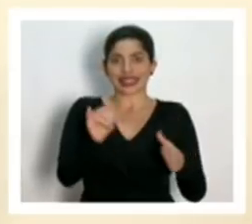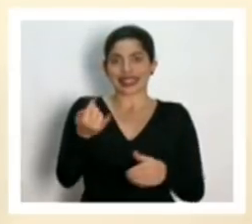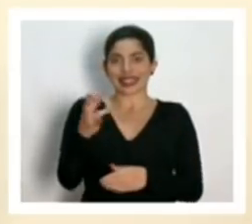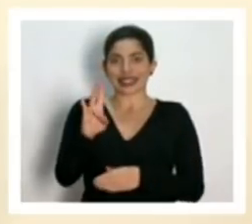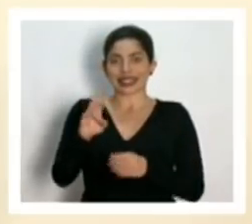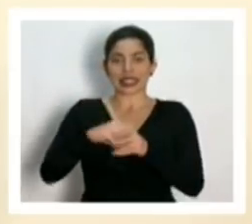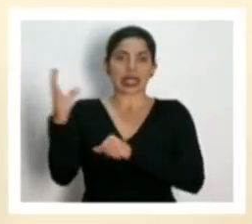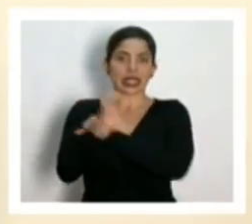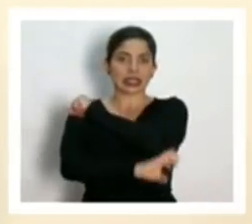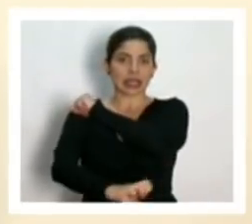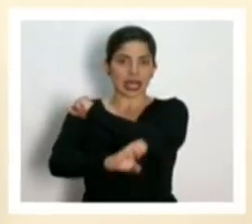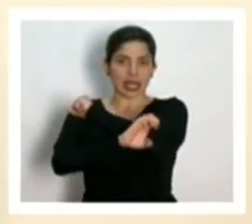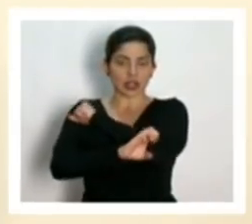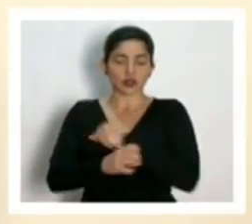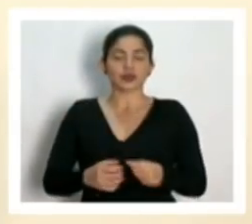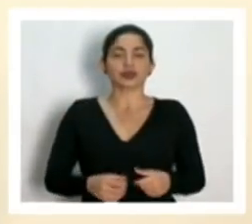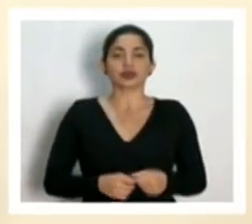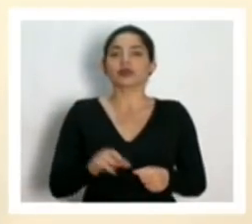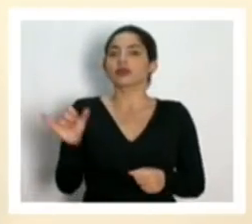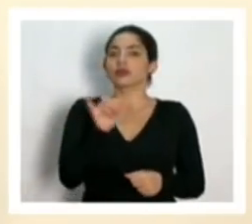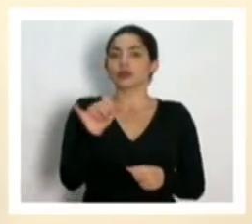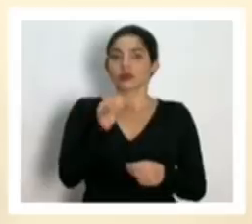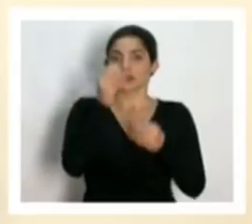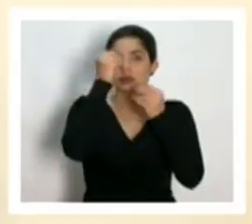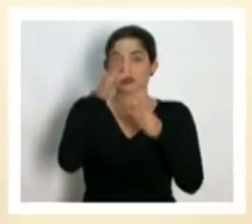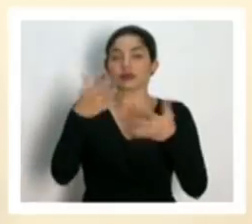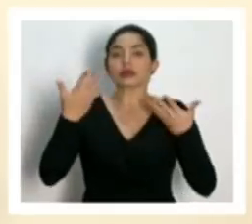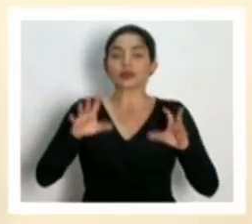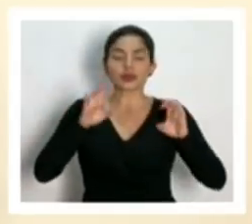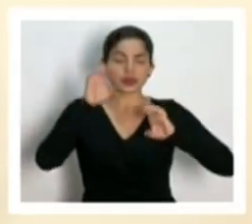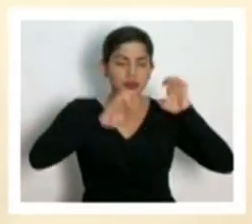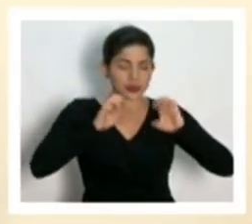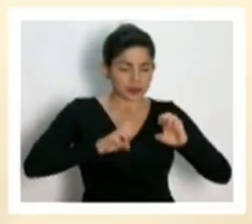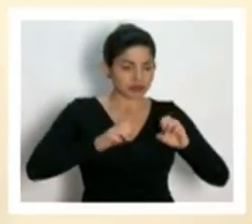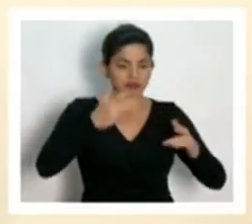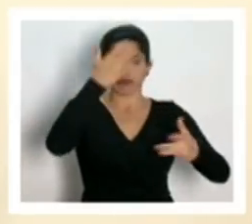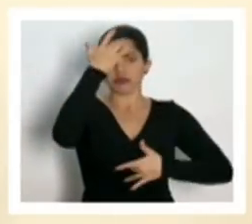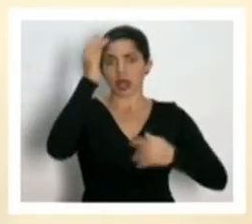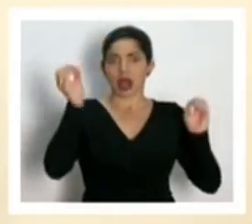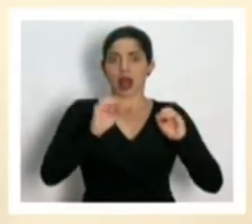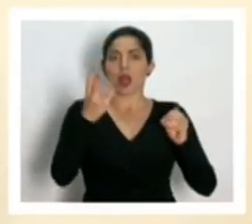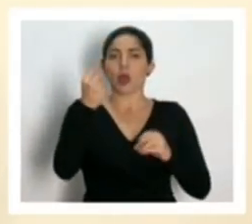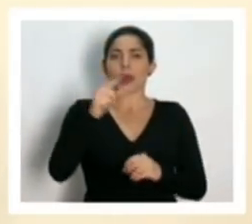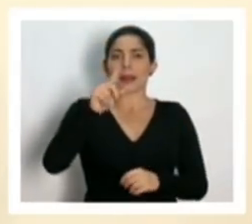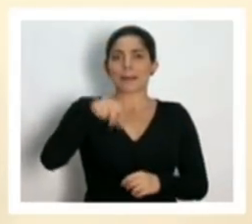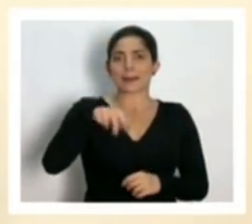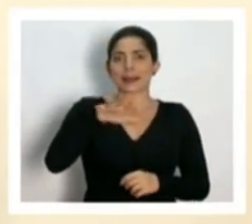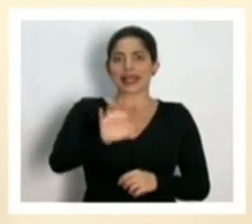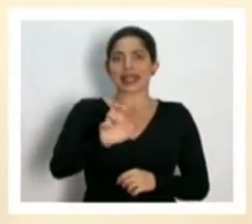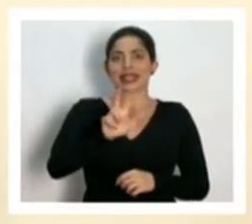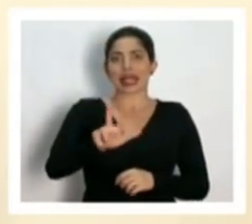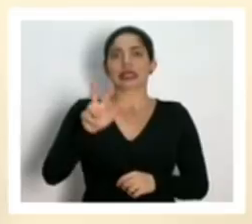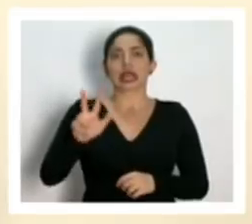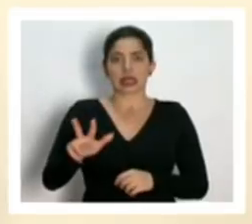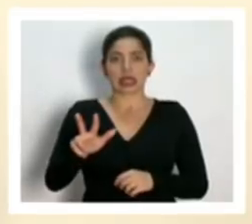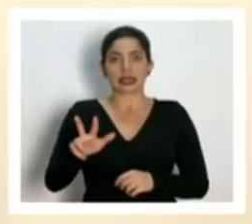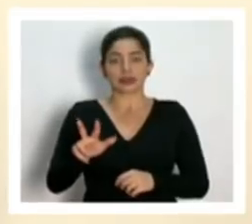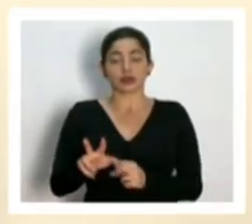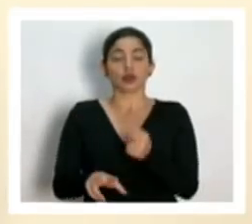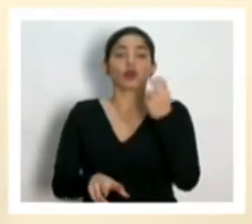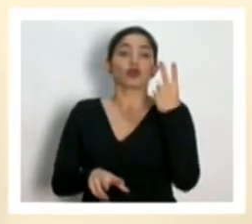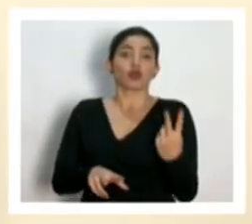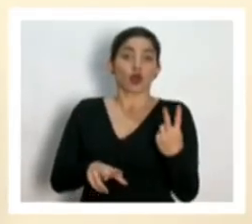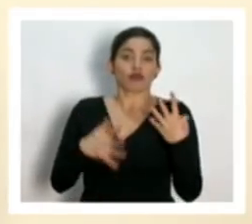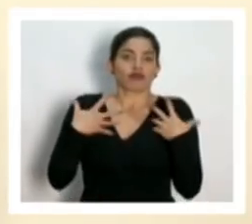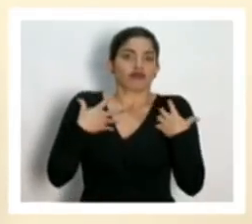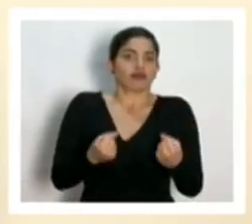extranjeros. También decir que se han descartado 1,533 personas, dos personas han sido